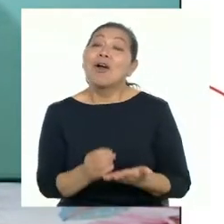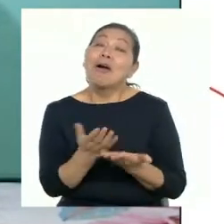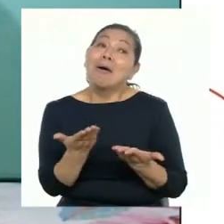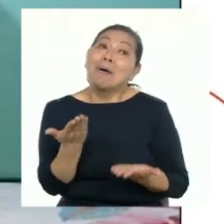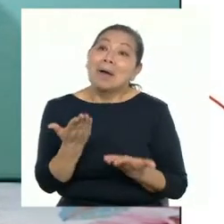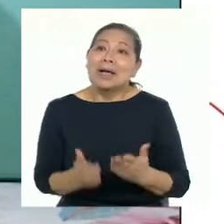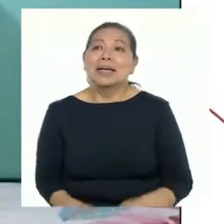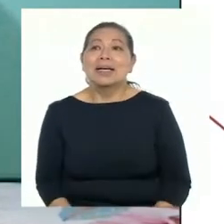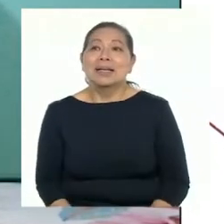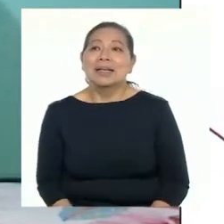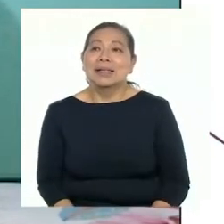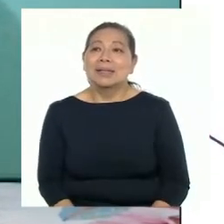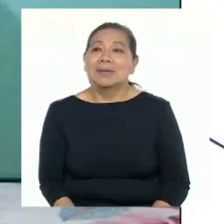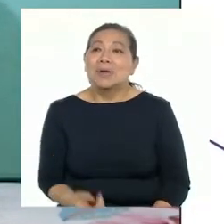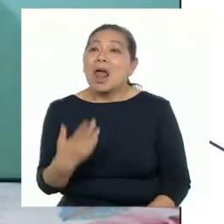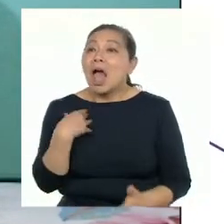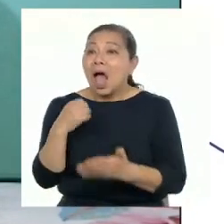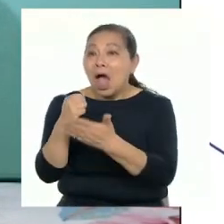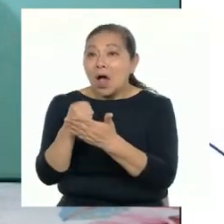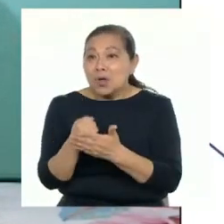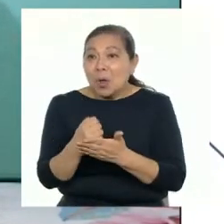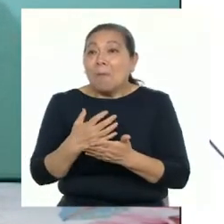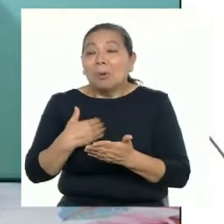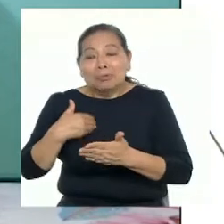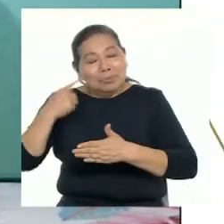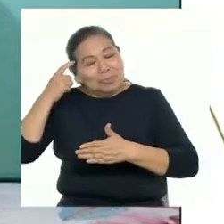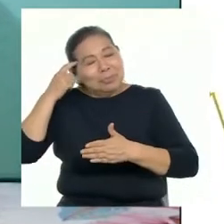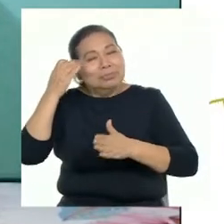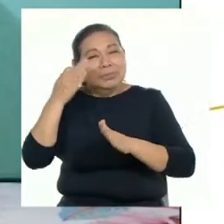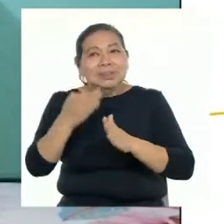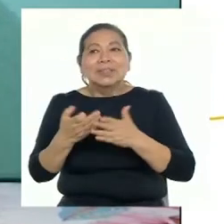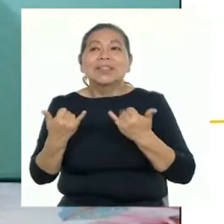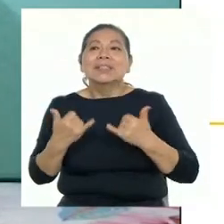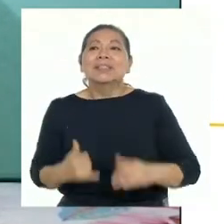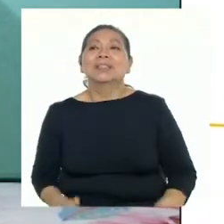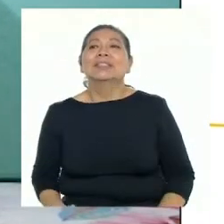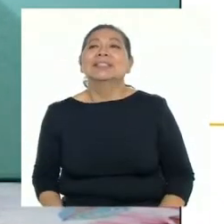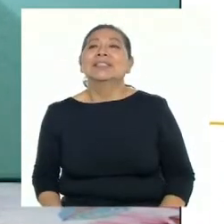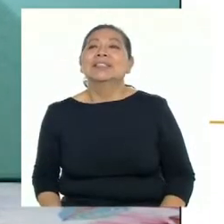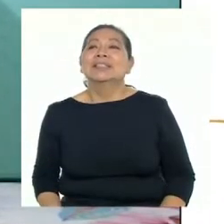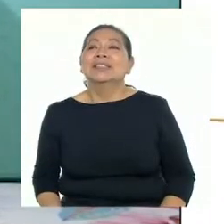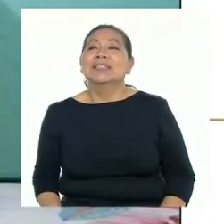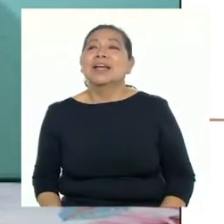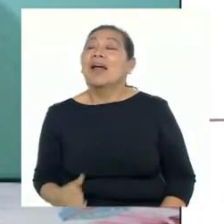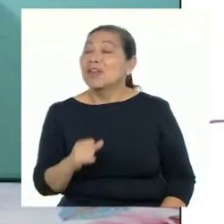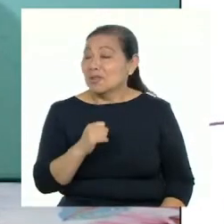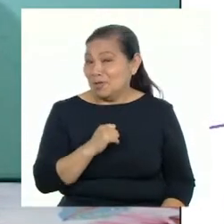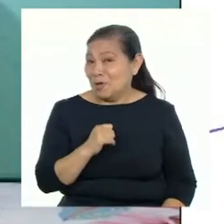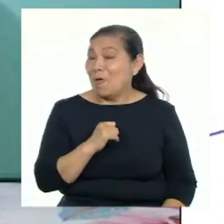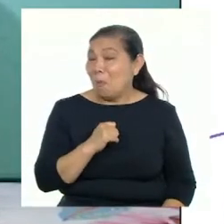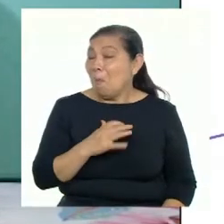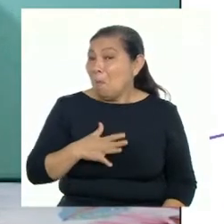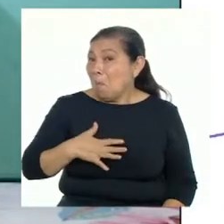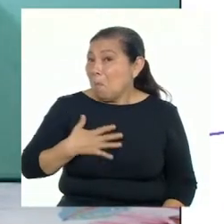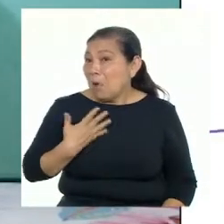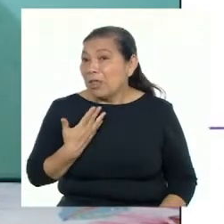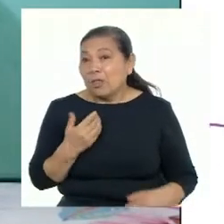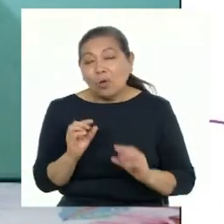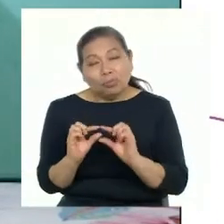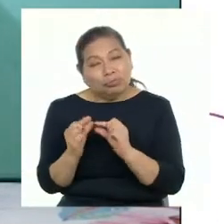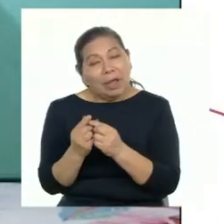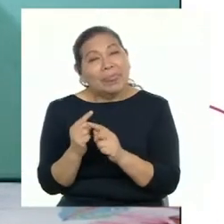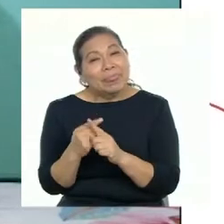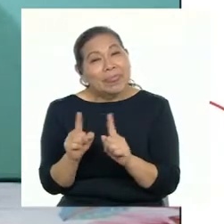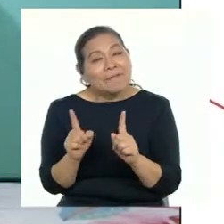adolescentes que me ayudan a poder seguir el propósito de ellos. Entonces, de esa manera vamos formando